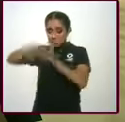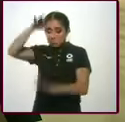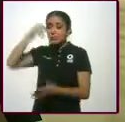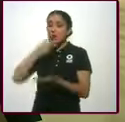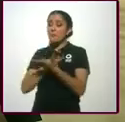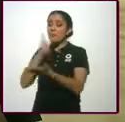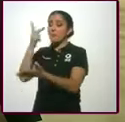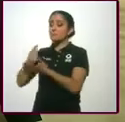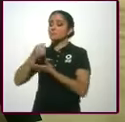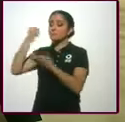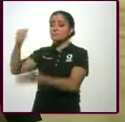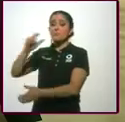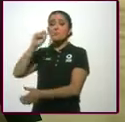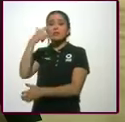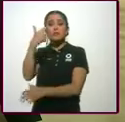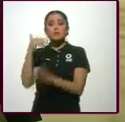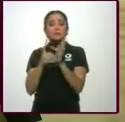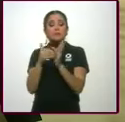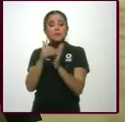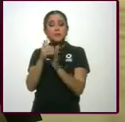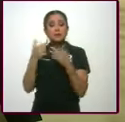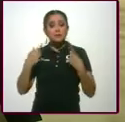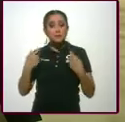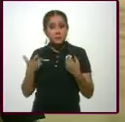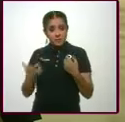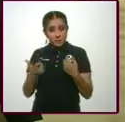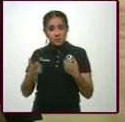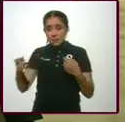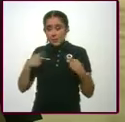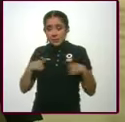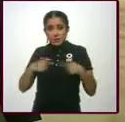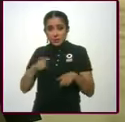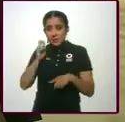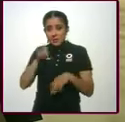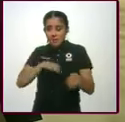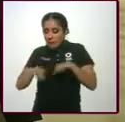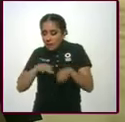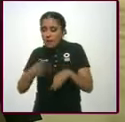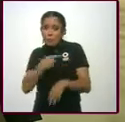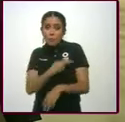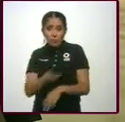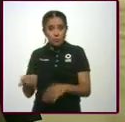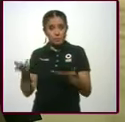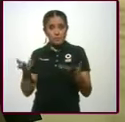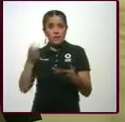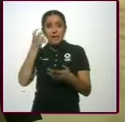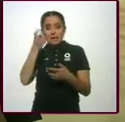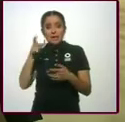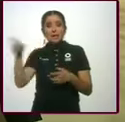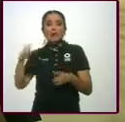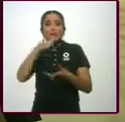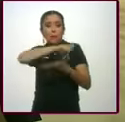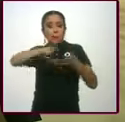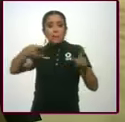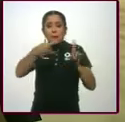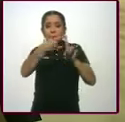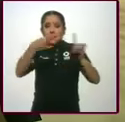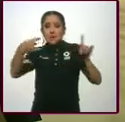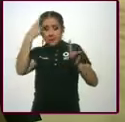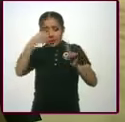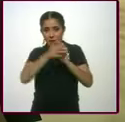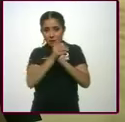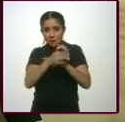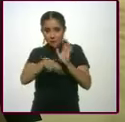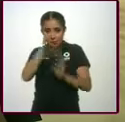Y son gente trabajadores. Son trabajadoras. Oye, y fue vía la compra de un billete. De un, no,